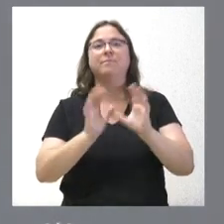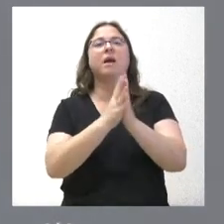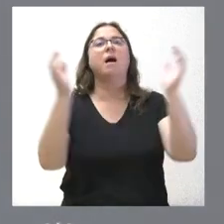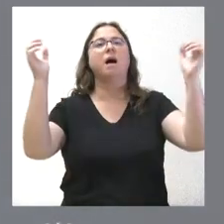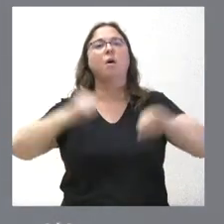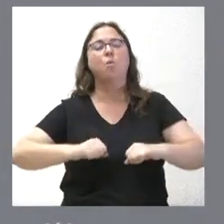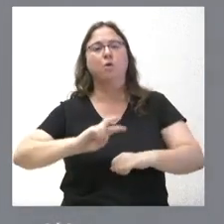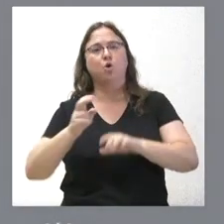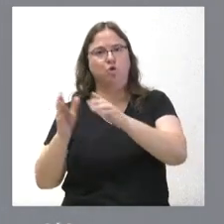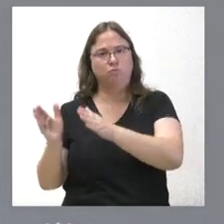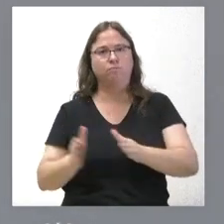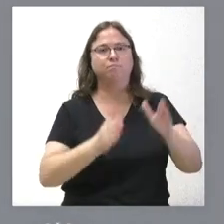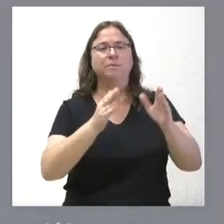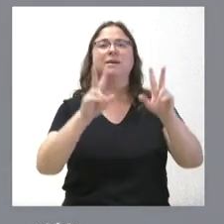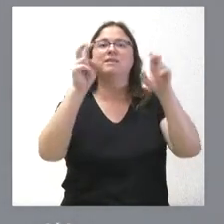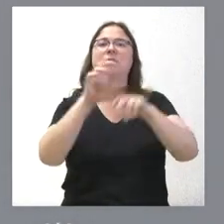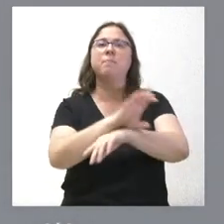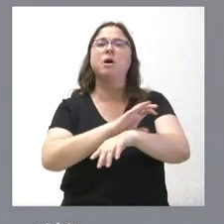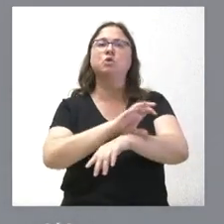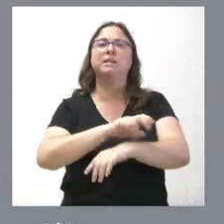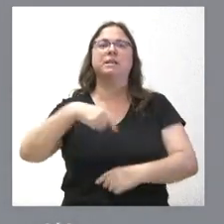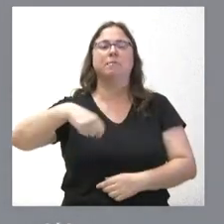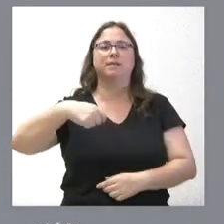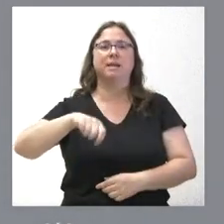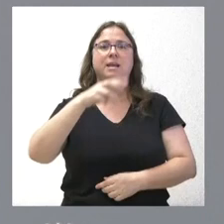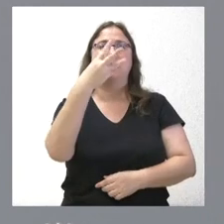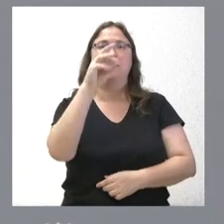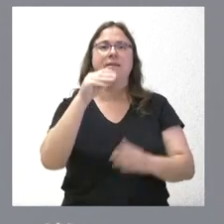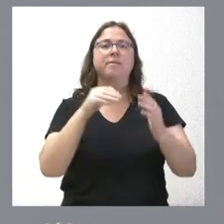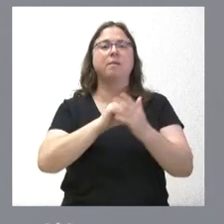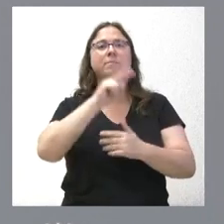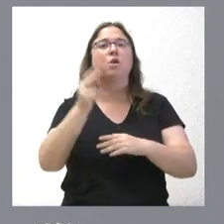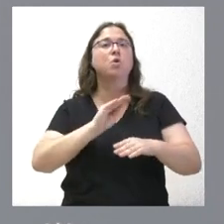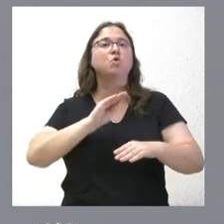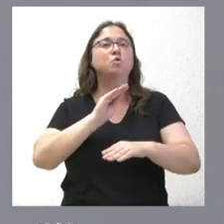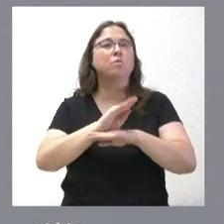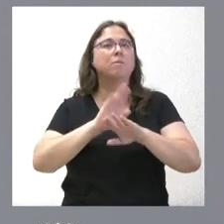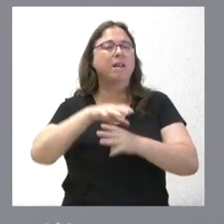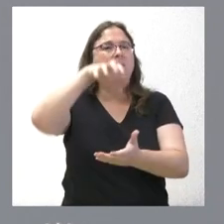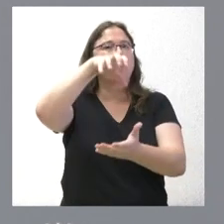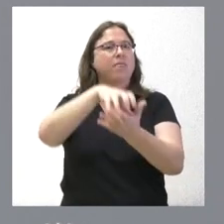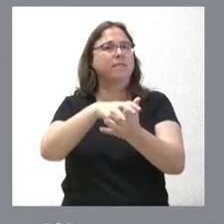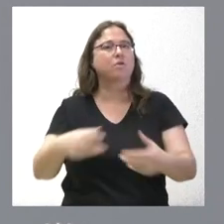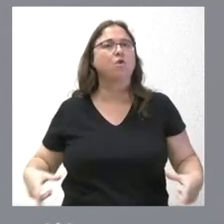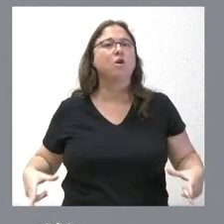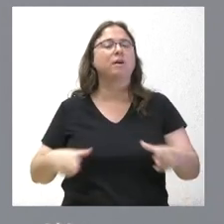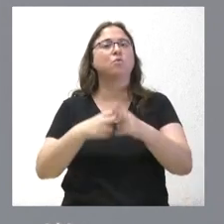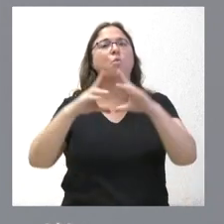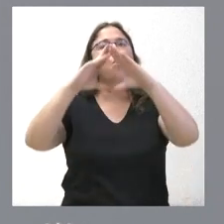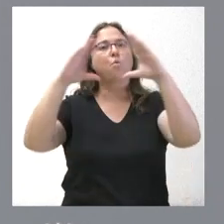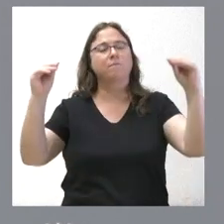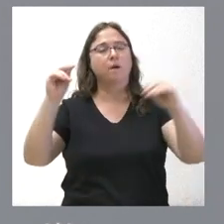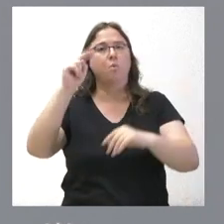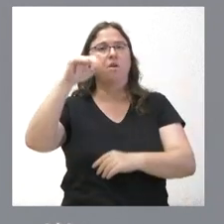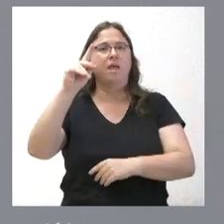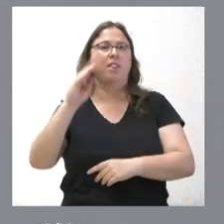Gobierno, en lo que tiene que ver con la Consejería de Presidencia, 30.000 euros para una subvención para el centro asociado de la UNED en Zamora, para poner en valor